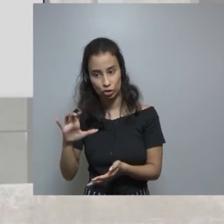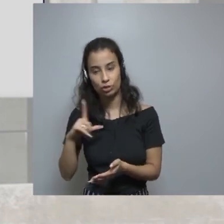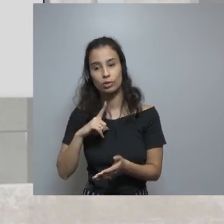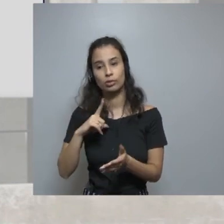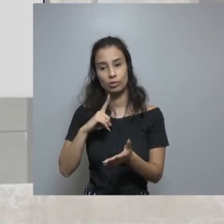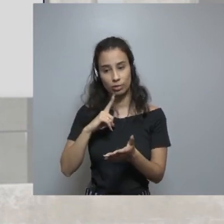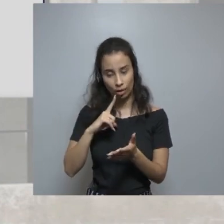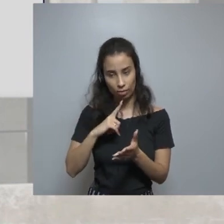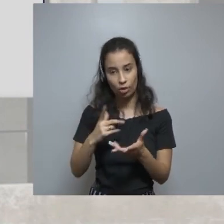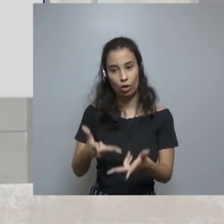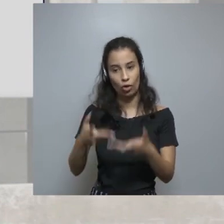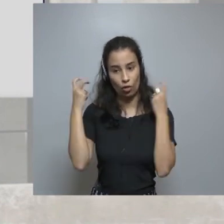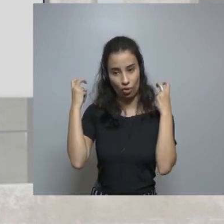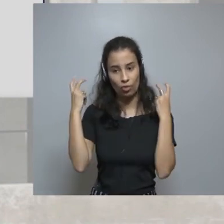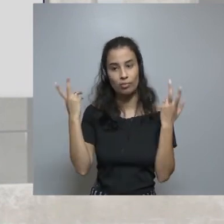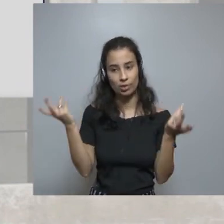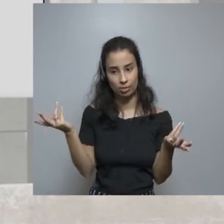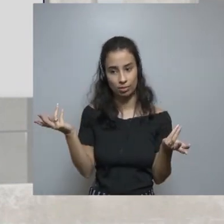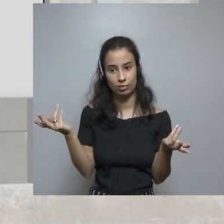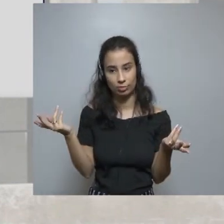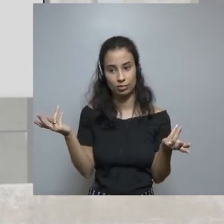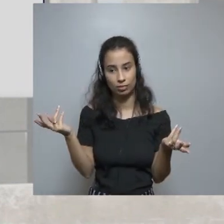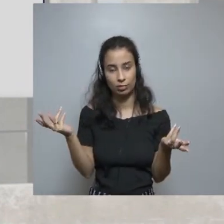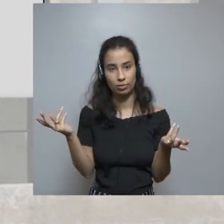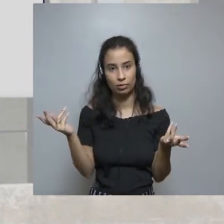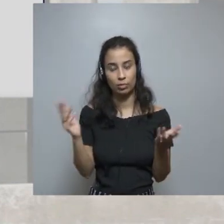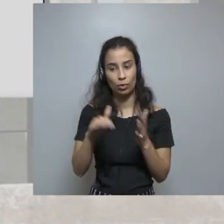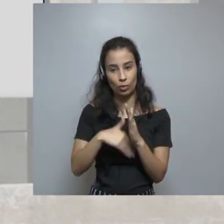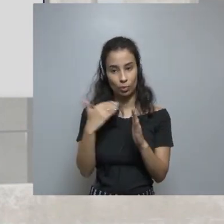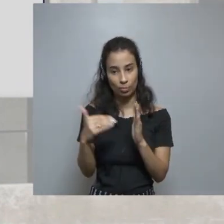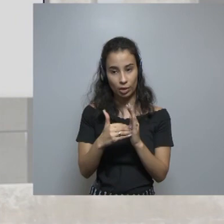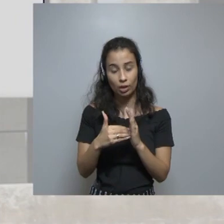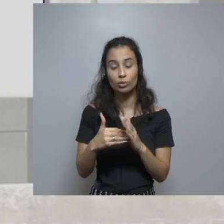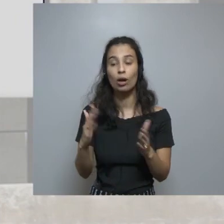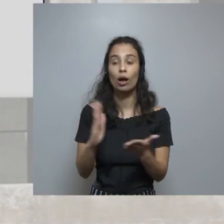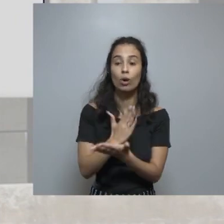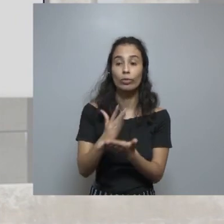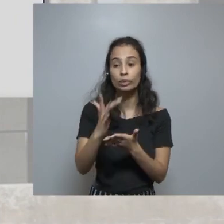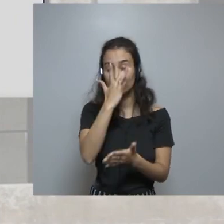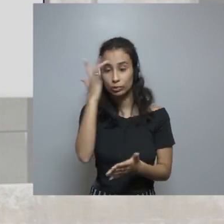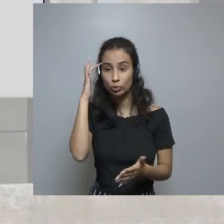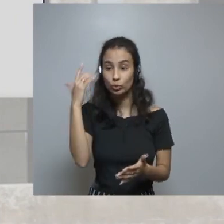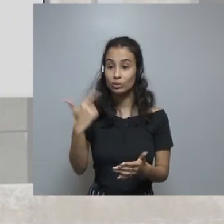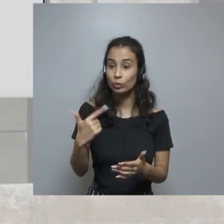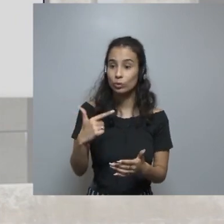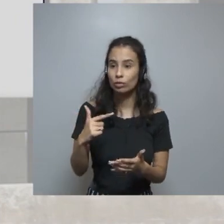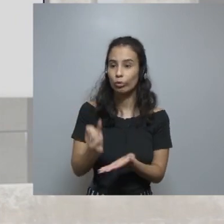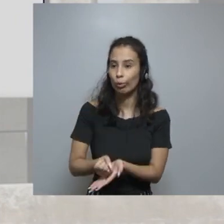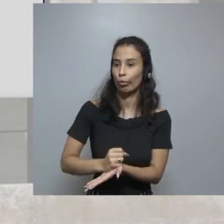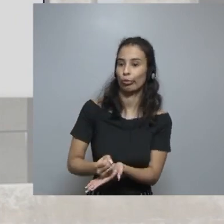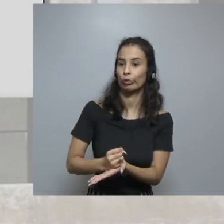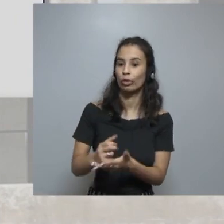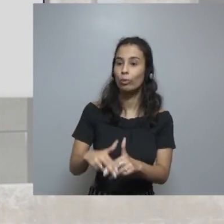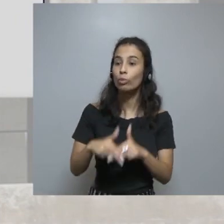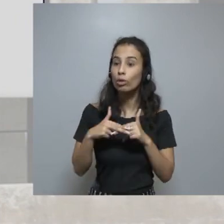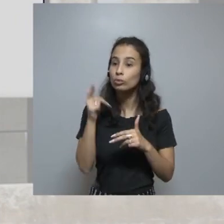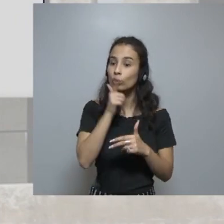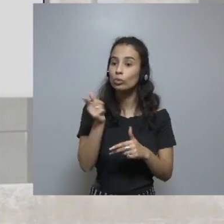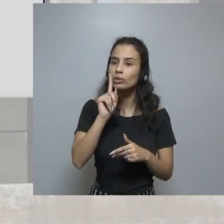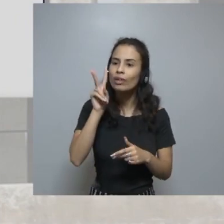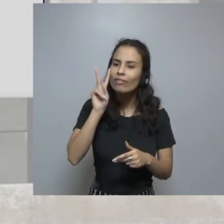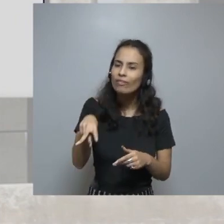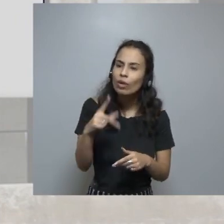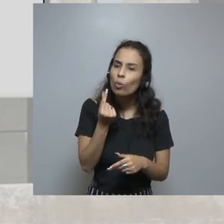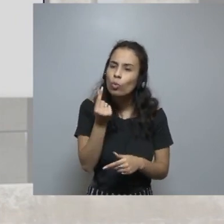deuda. Pero vimos que las personas perdían el control a lo largo del mes porque justamente